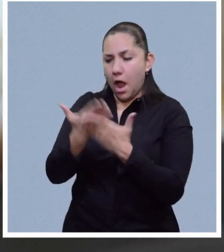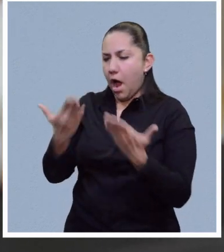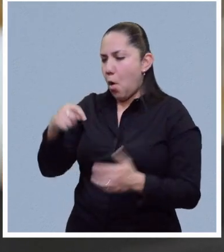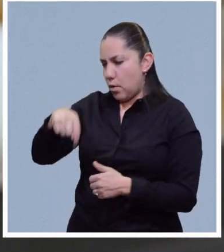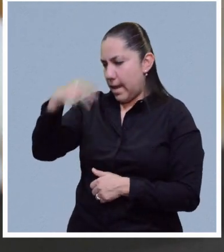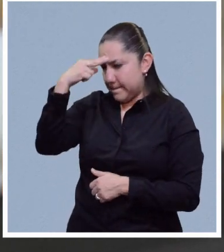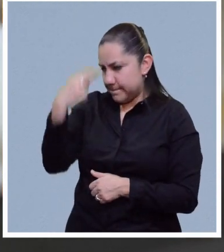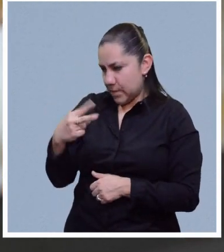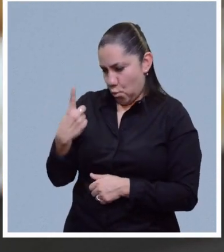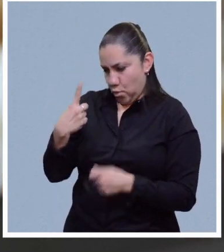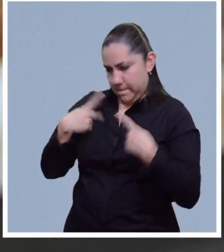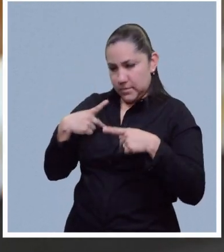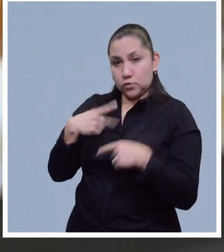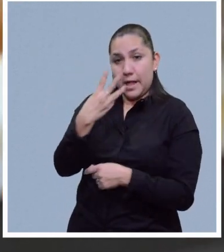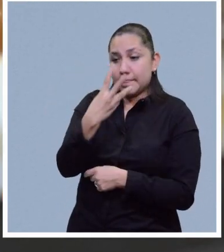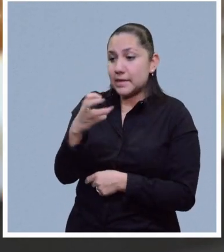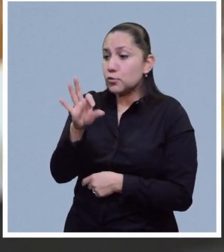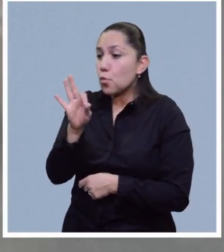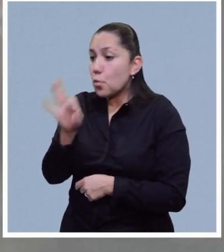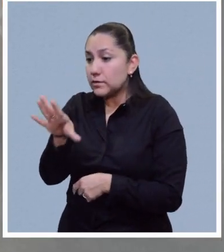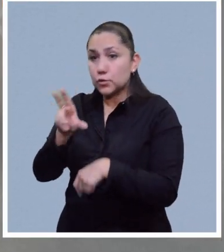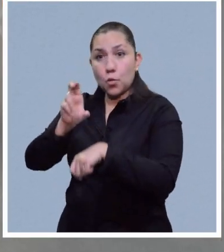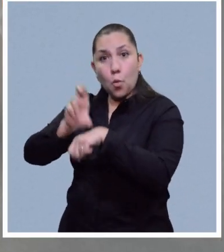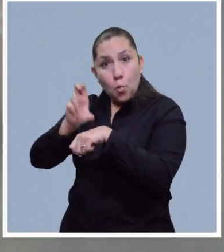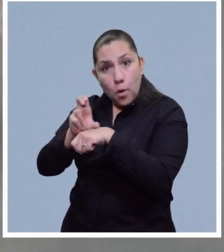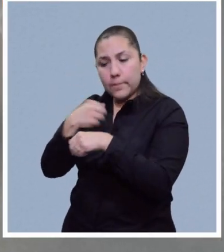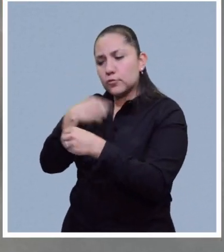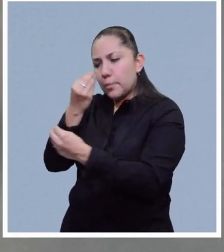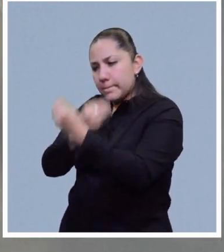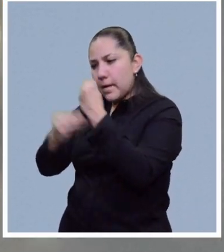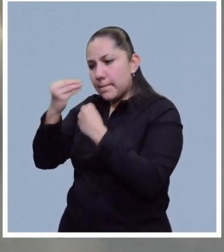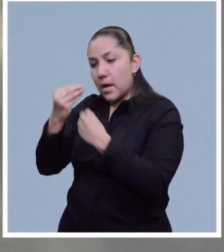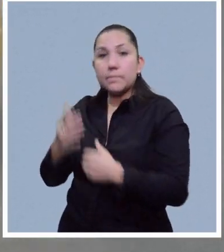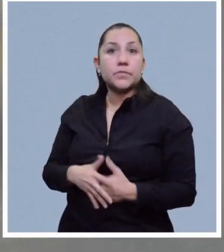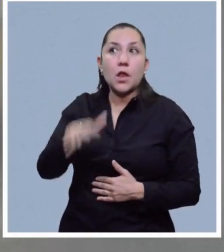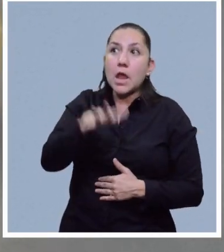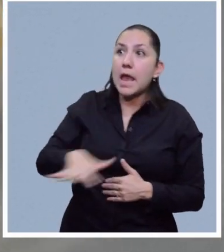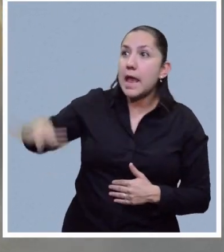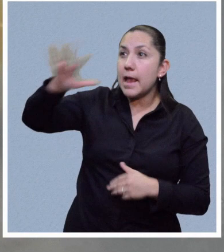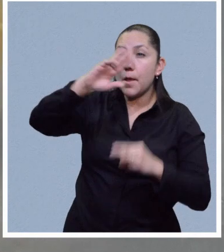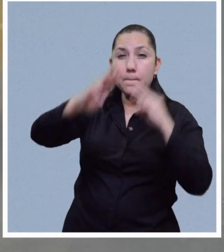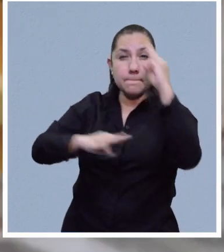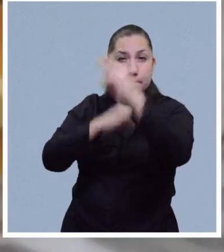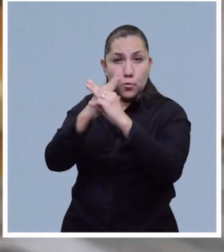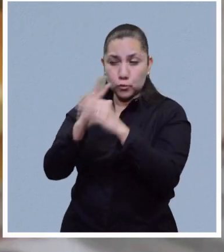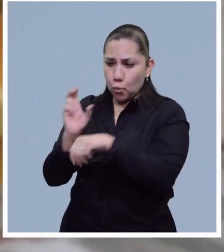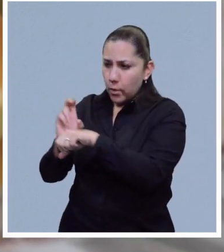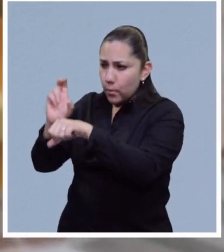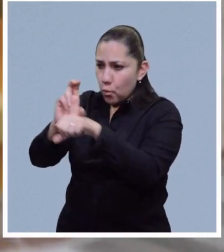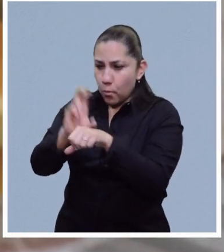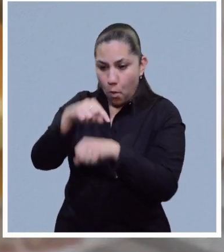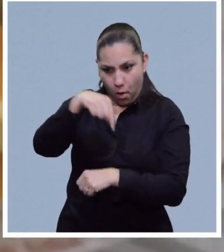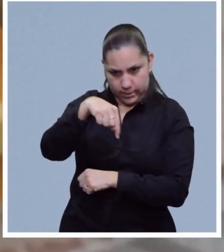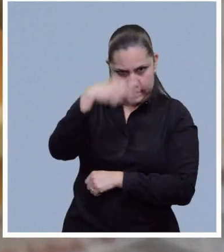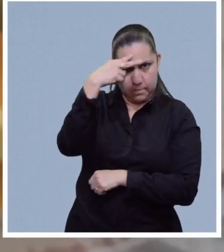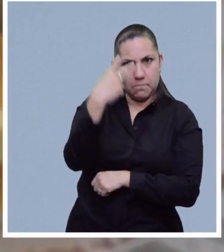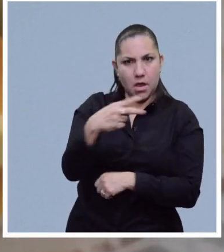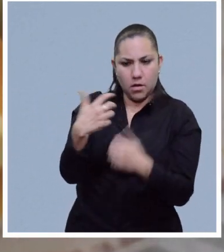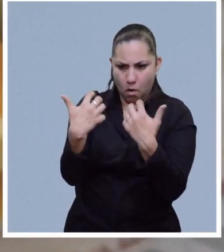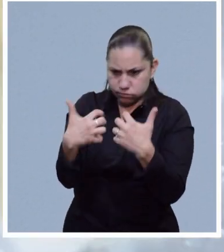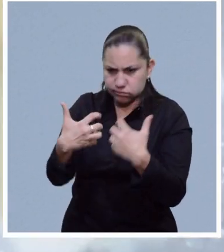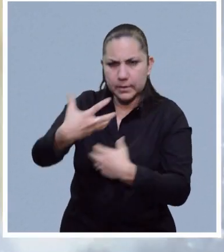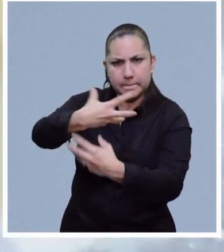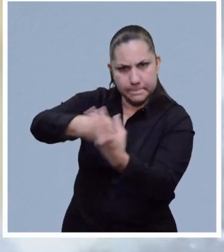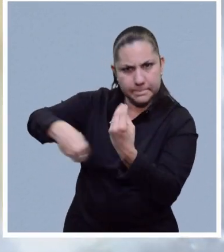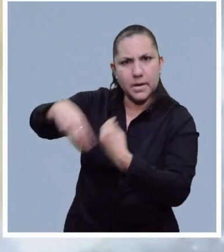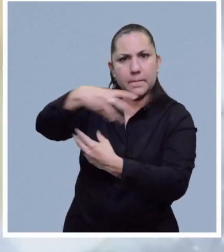consume 345 huevos. Uno de cada 27 huevos producidos en el mundo es de origen nacional. Como